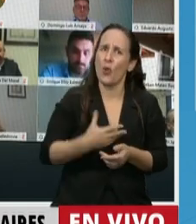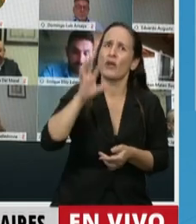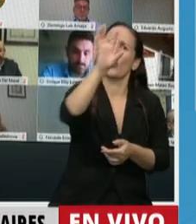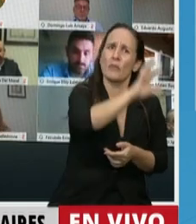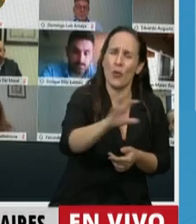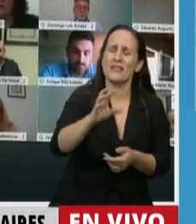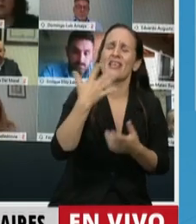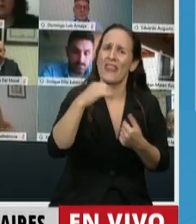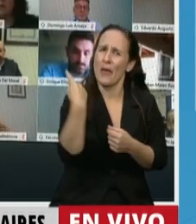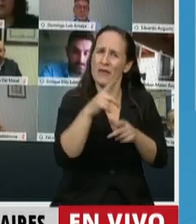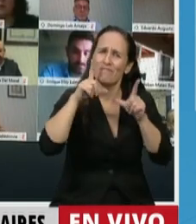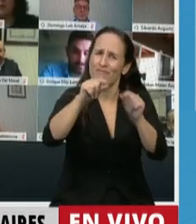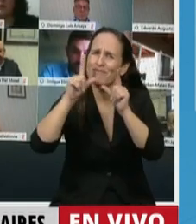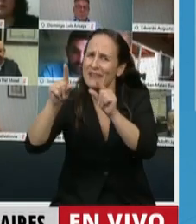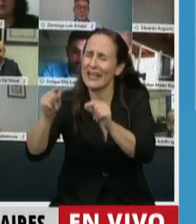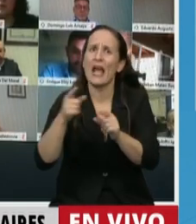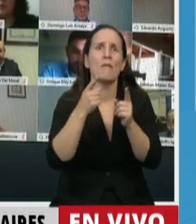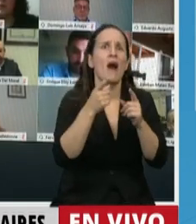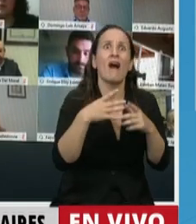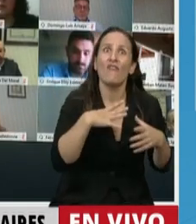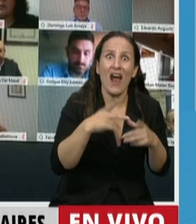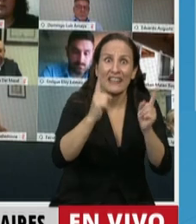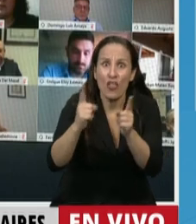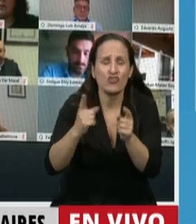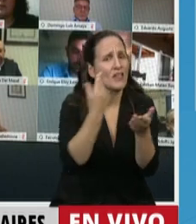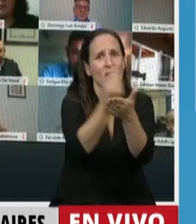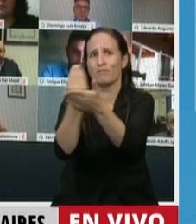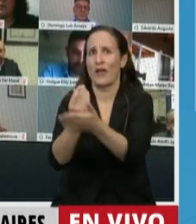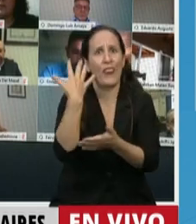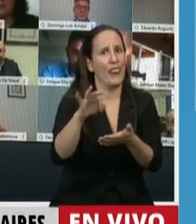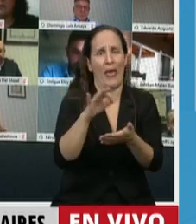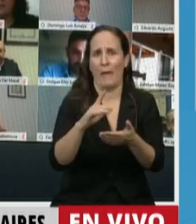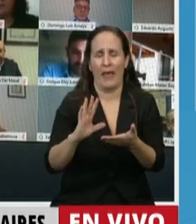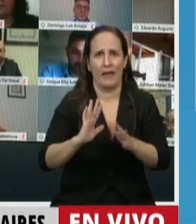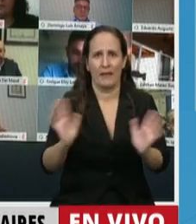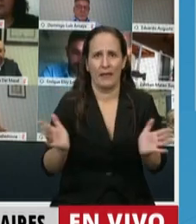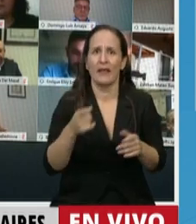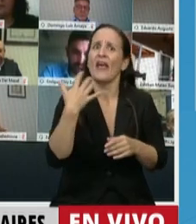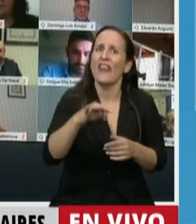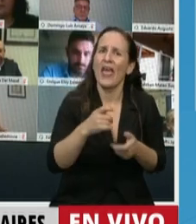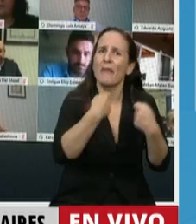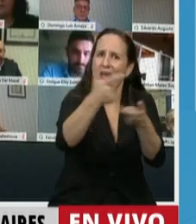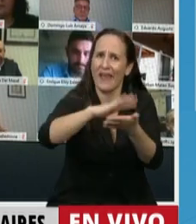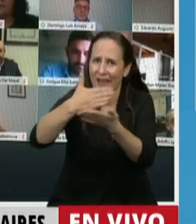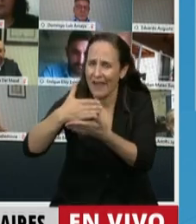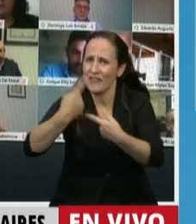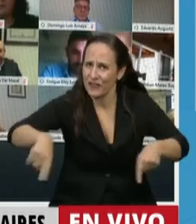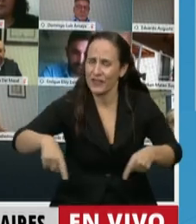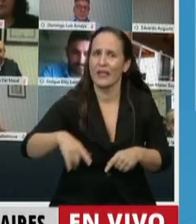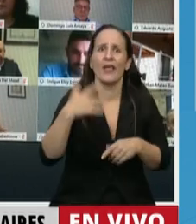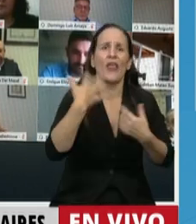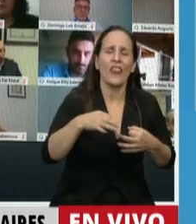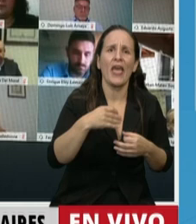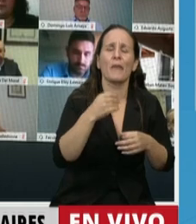que se garantice el nombramiento inmediato de los docentes que faltan, que se garanticen los dispositivos, que se garantice la